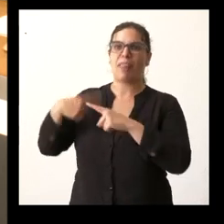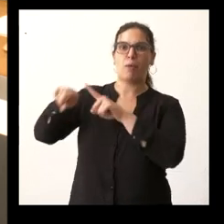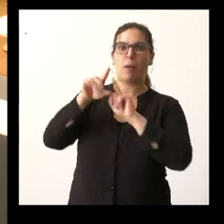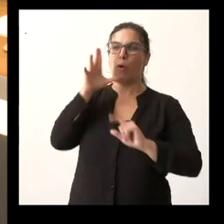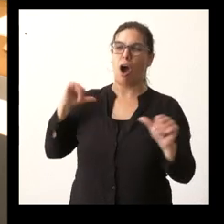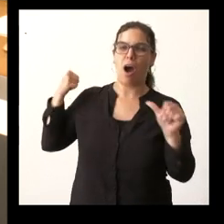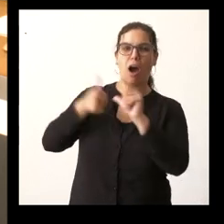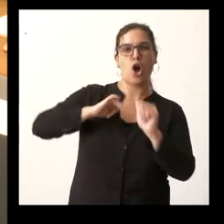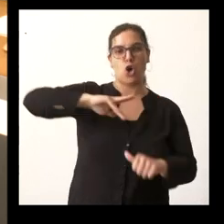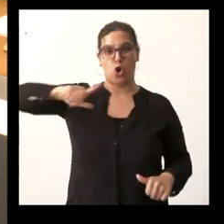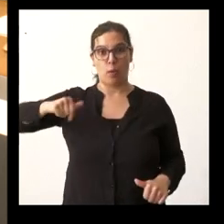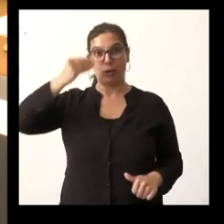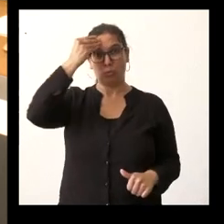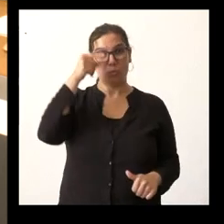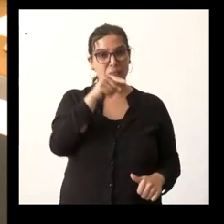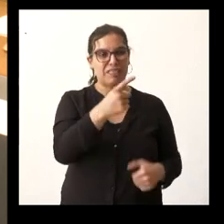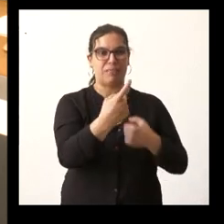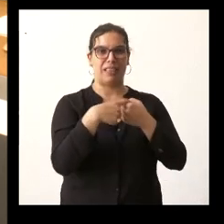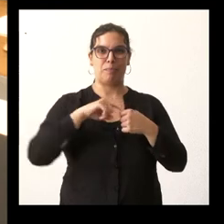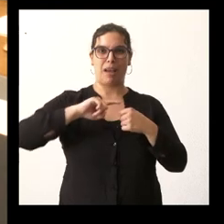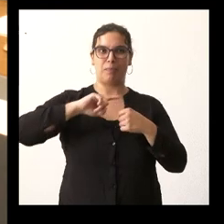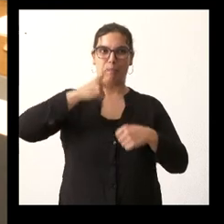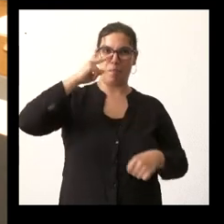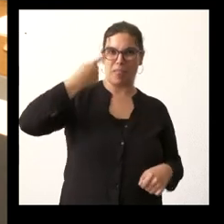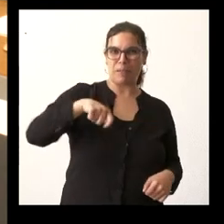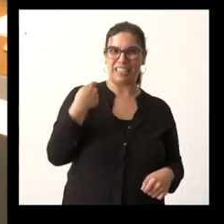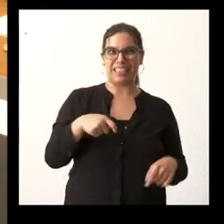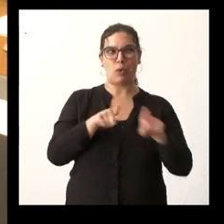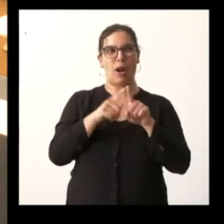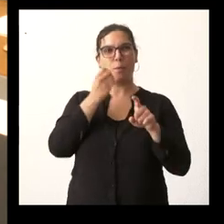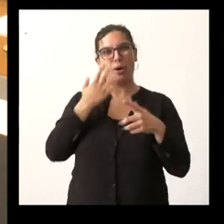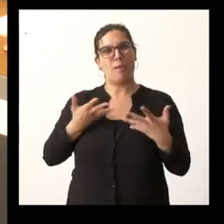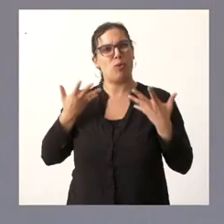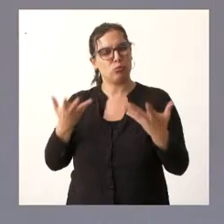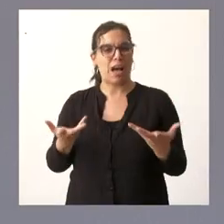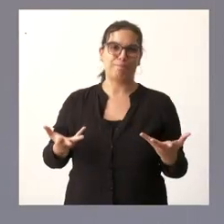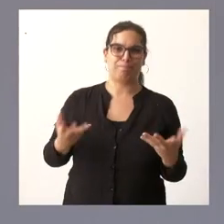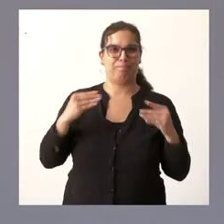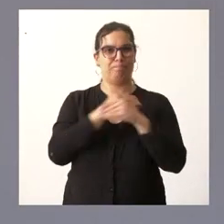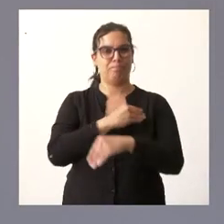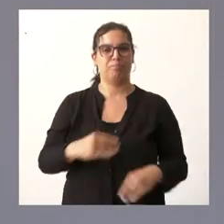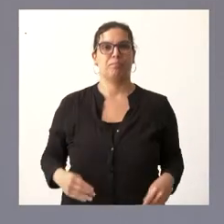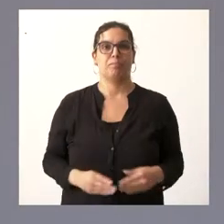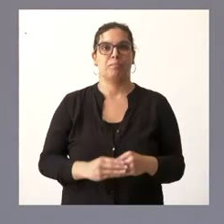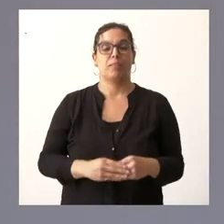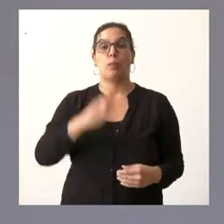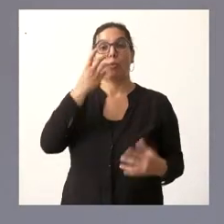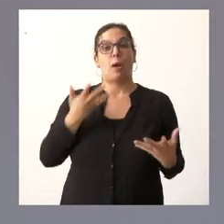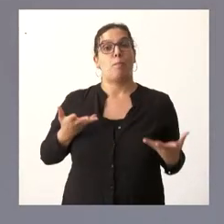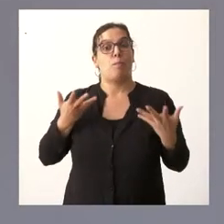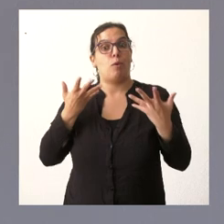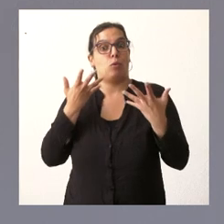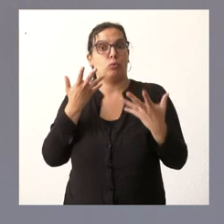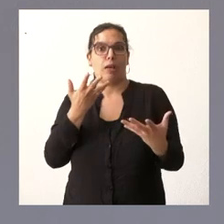es una muestra de buena voluntad que vaya el vicepresidente a la reunión muestra de buena voluntad es reconocer la